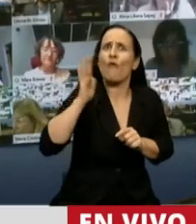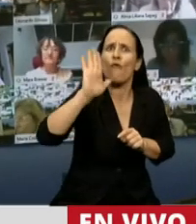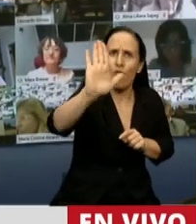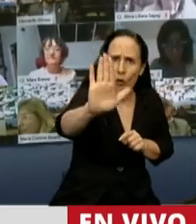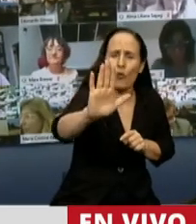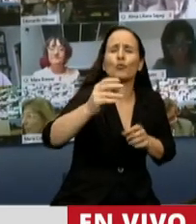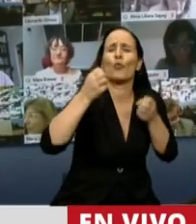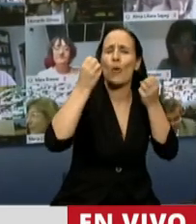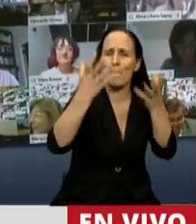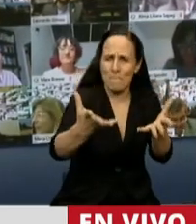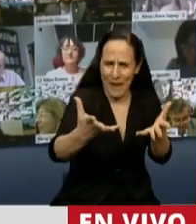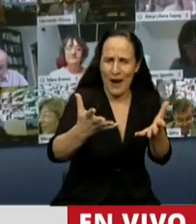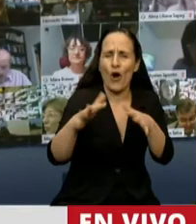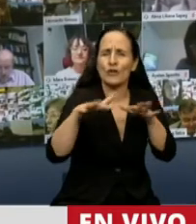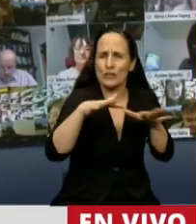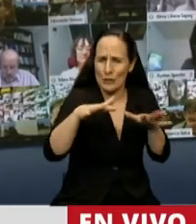mucho más aliviadas